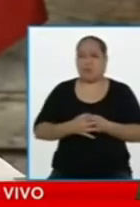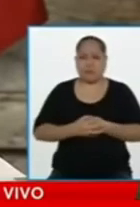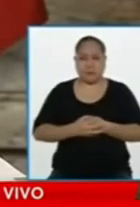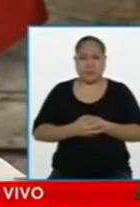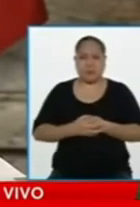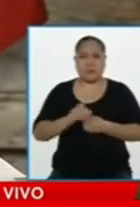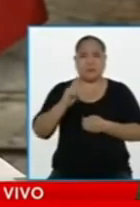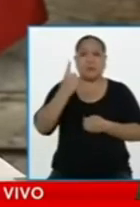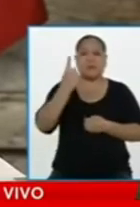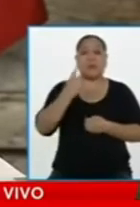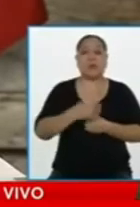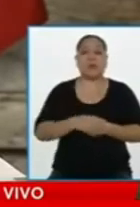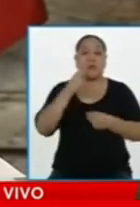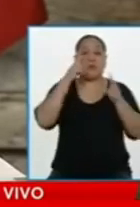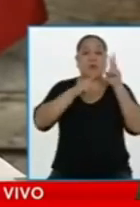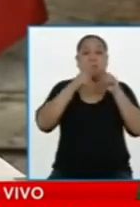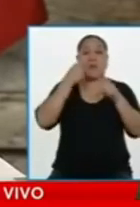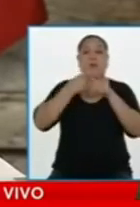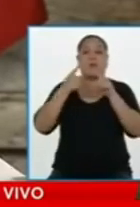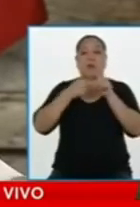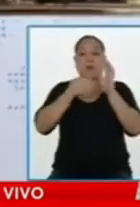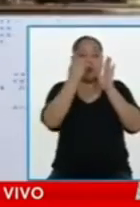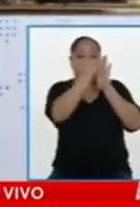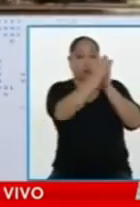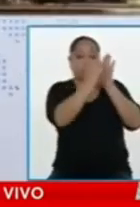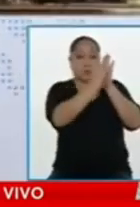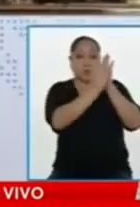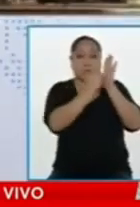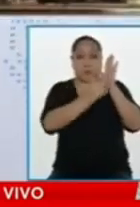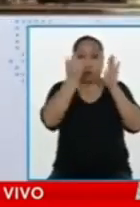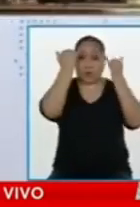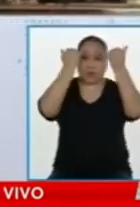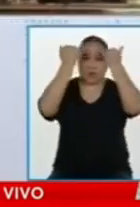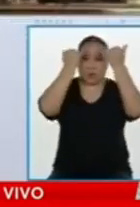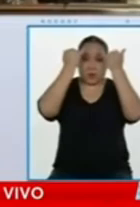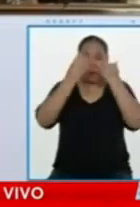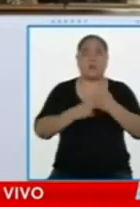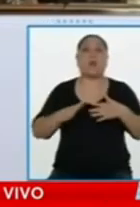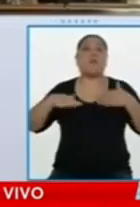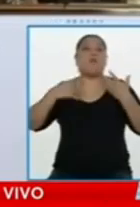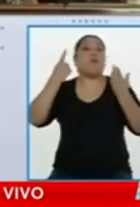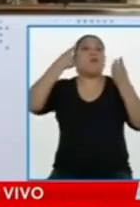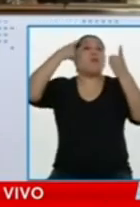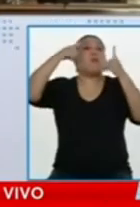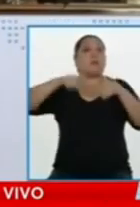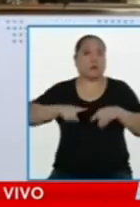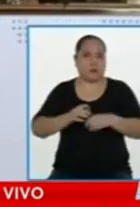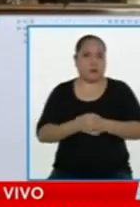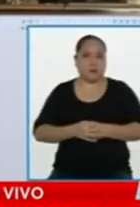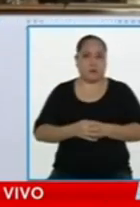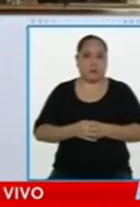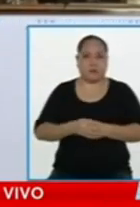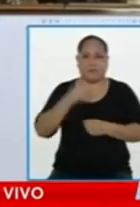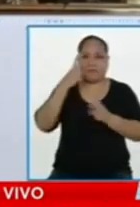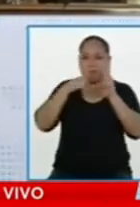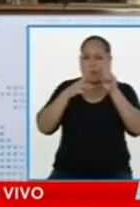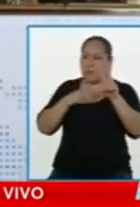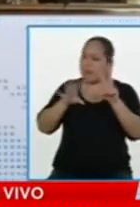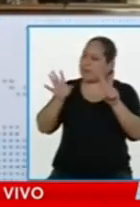Y ahora dice esta gasto de que, uy, hay otra pandemia. ¿Se acuerdan que cuando estaba bajando la pandemia, dijeron que